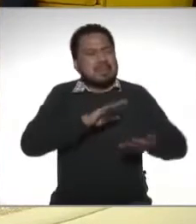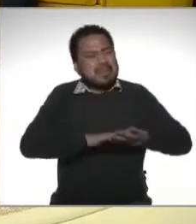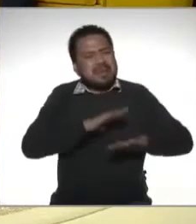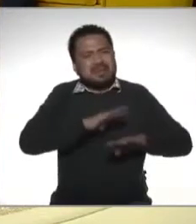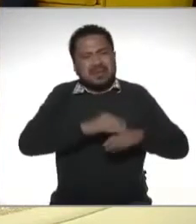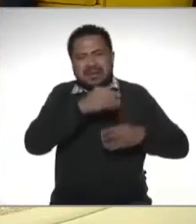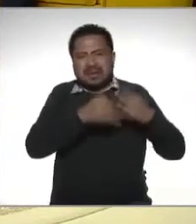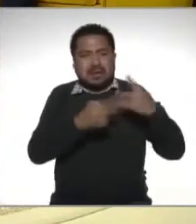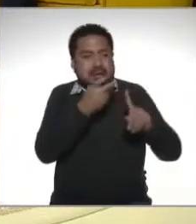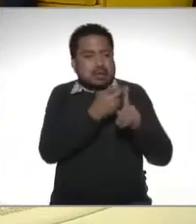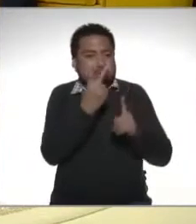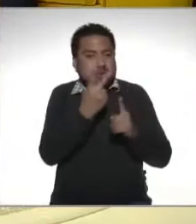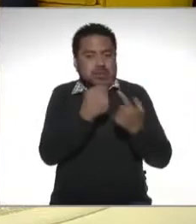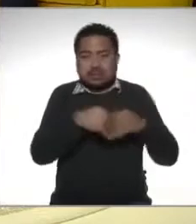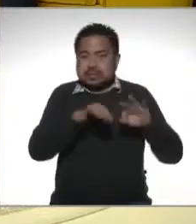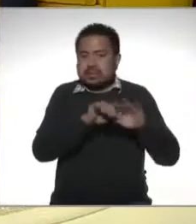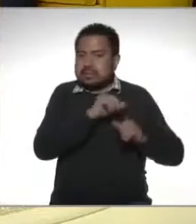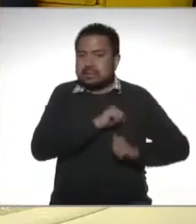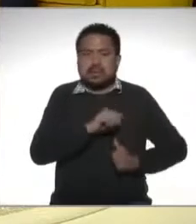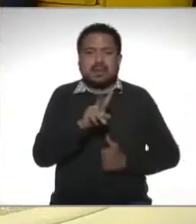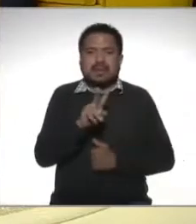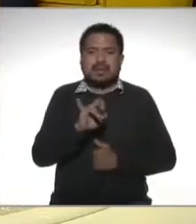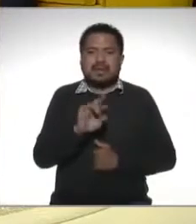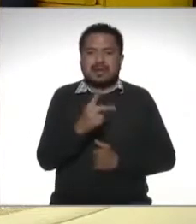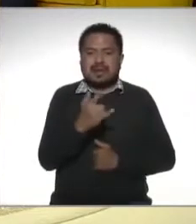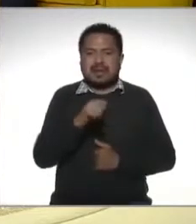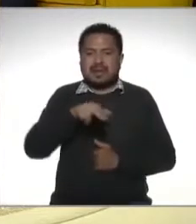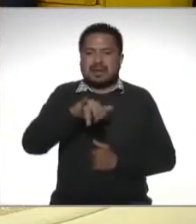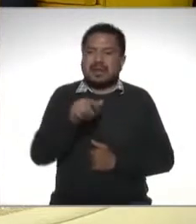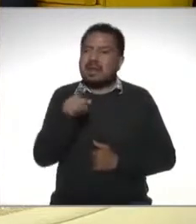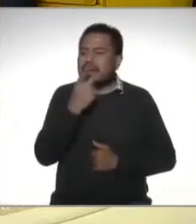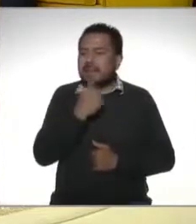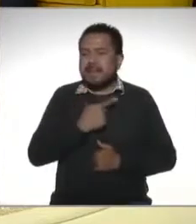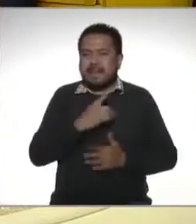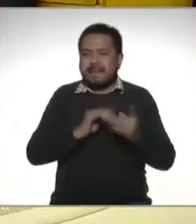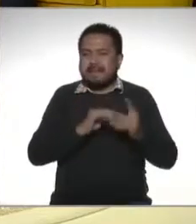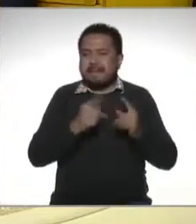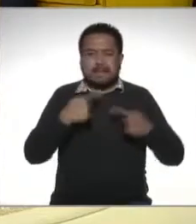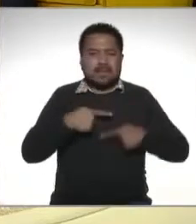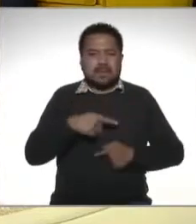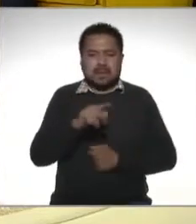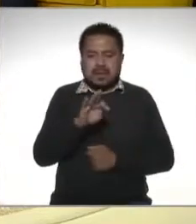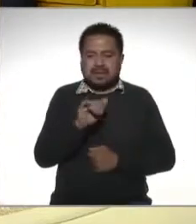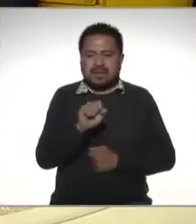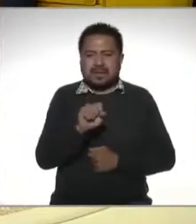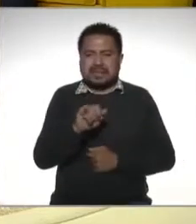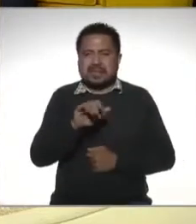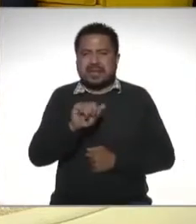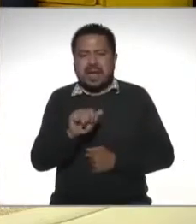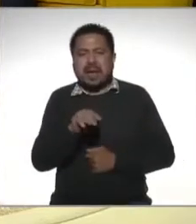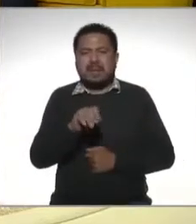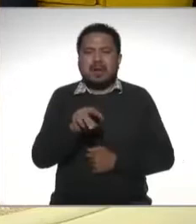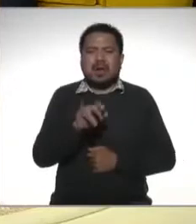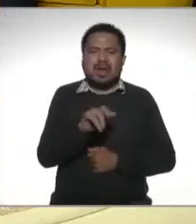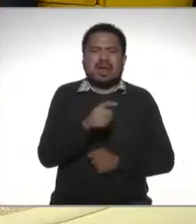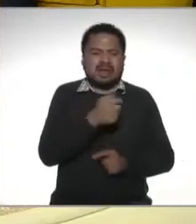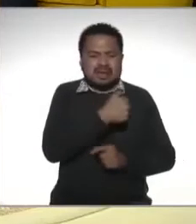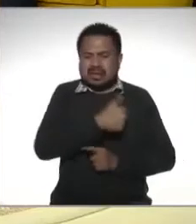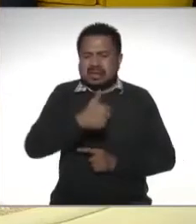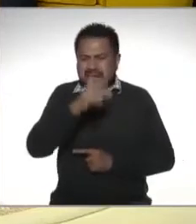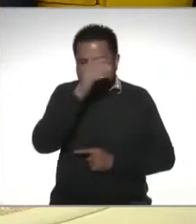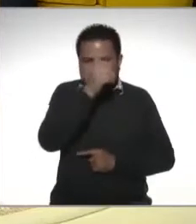más estos dos son los dos principales muy bien Virginia hace rato nos mencionaba las personas físicas y las personas morales ¿a qué se refiere cada concepto?